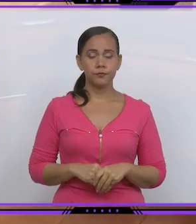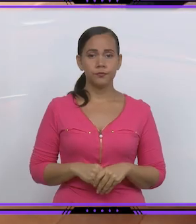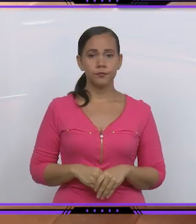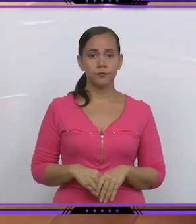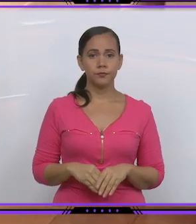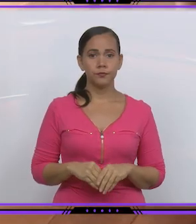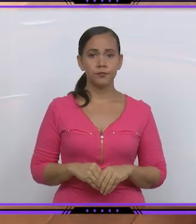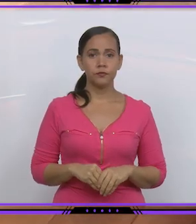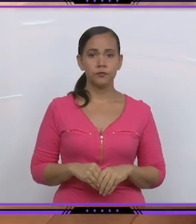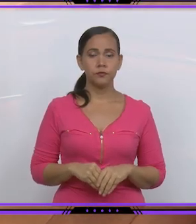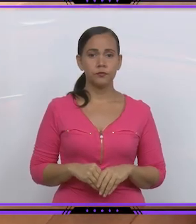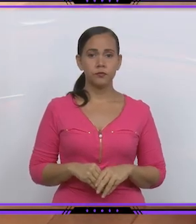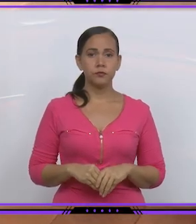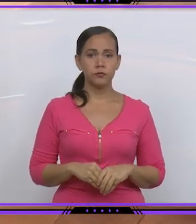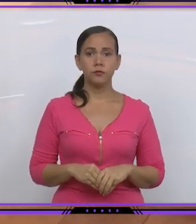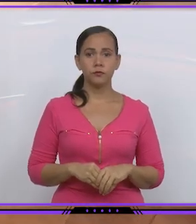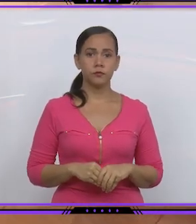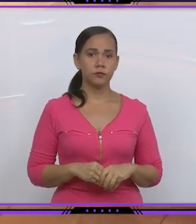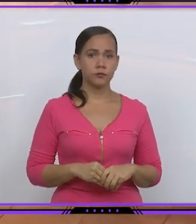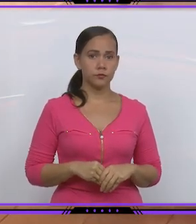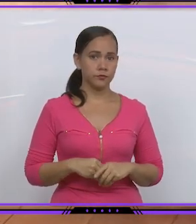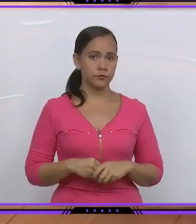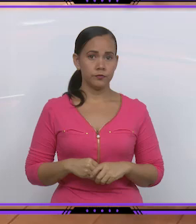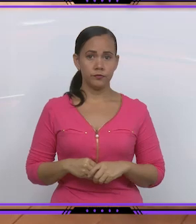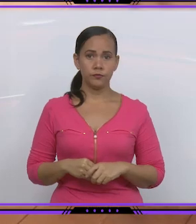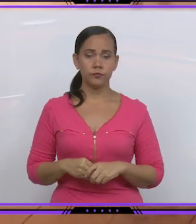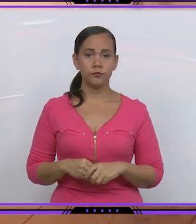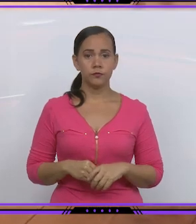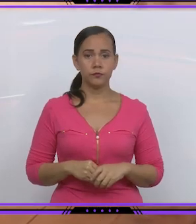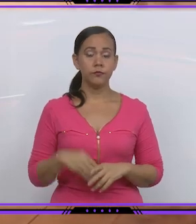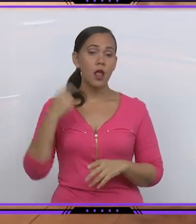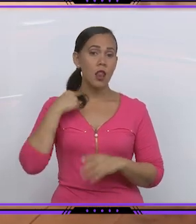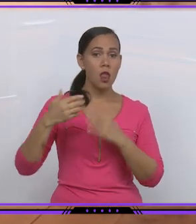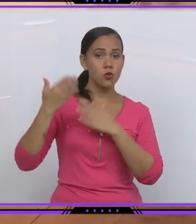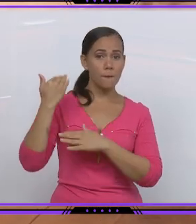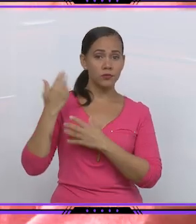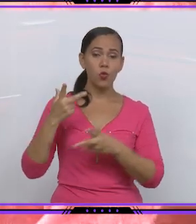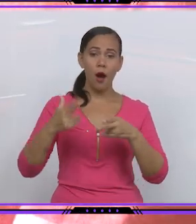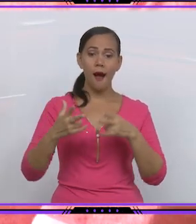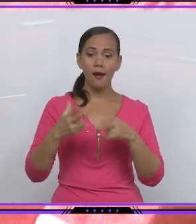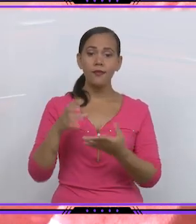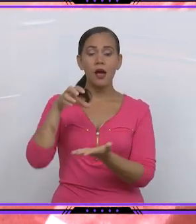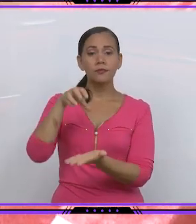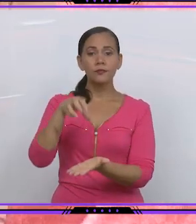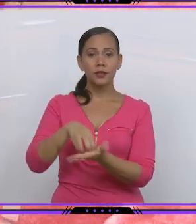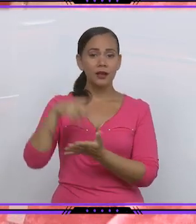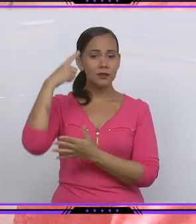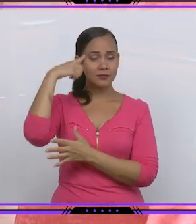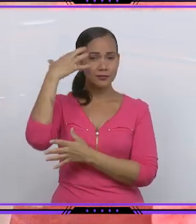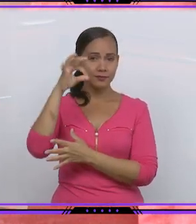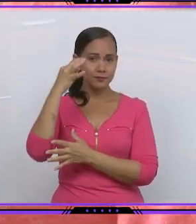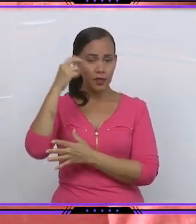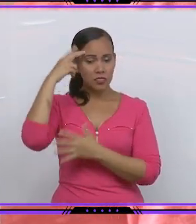Desde el pasado año, la Clínica del Neurodesarrollo Rosa Lucemburgo en Cárdenas es objeto de acciones constructivas. Aún así, el importante